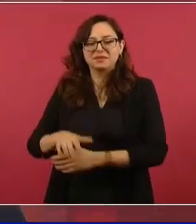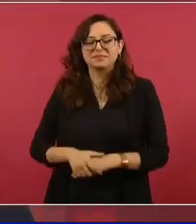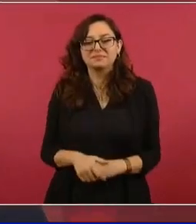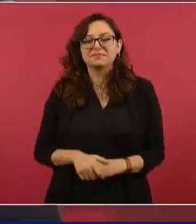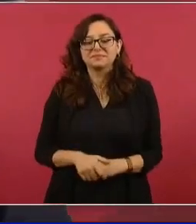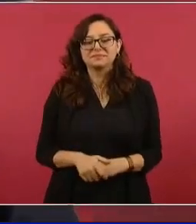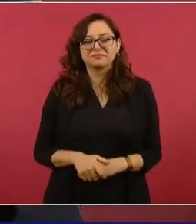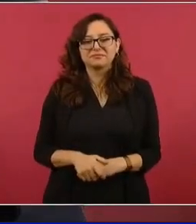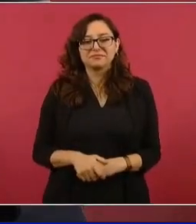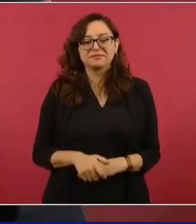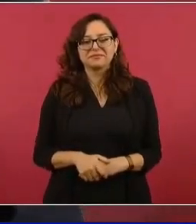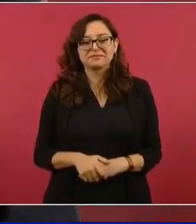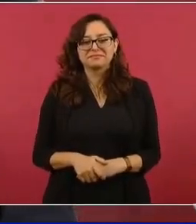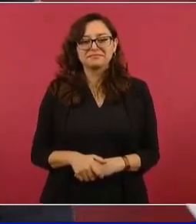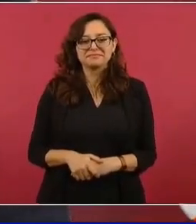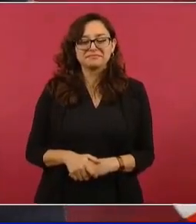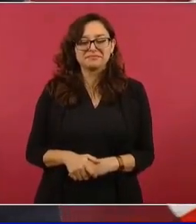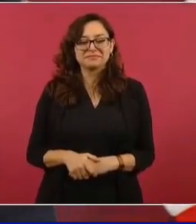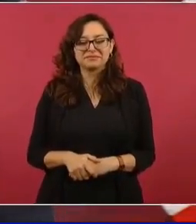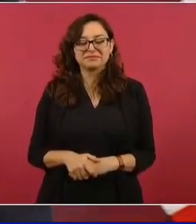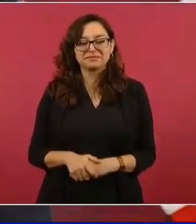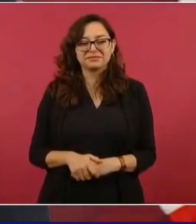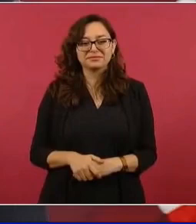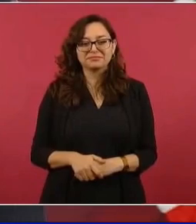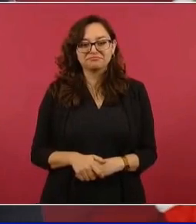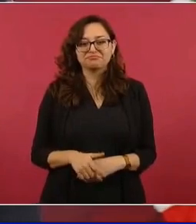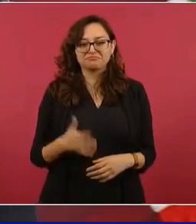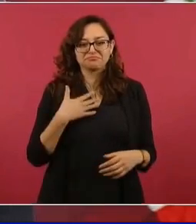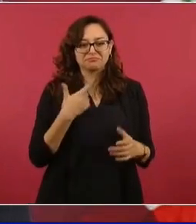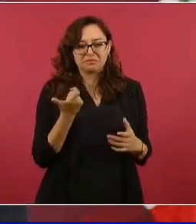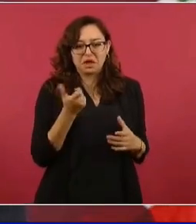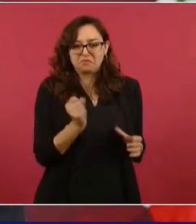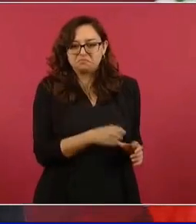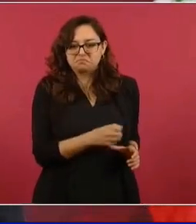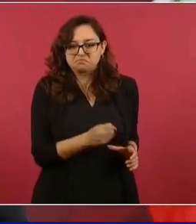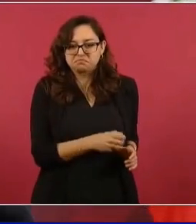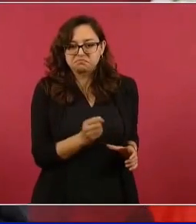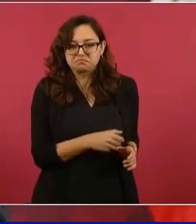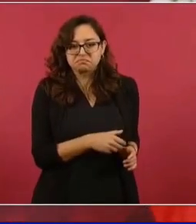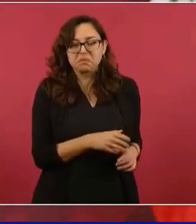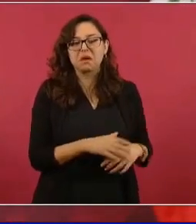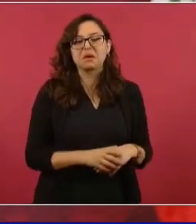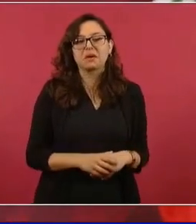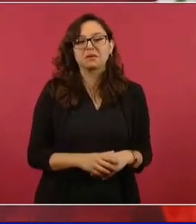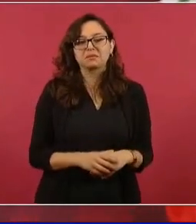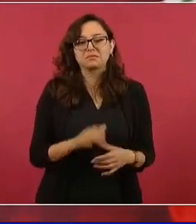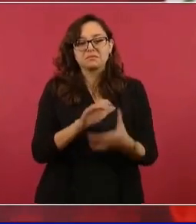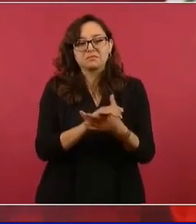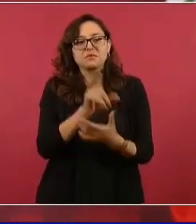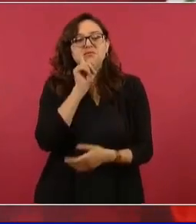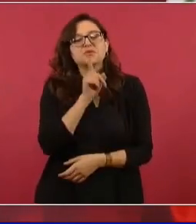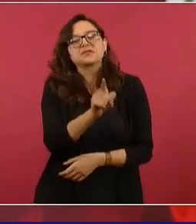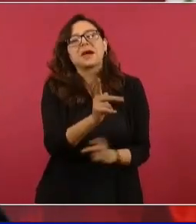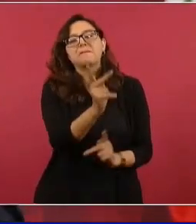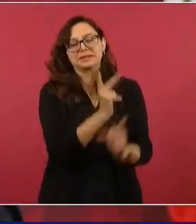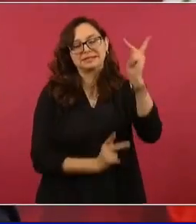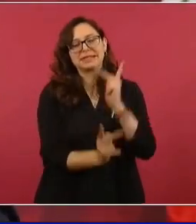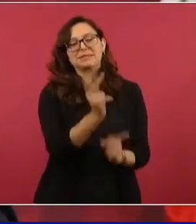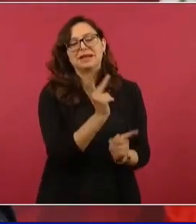de mis ahorros, le pediría yo a Beatriz que